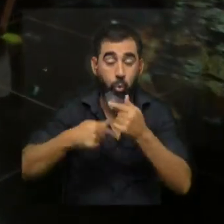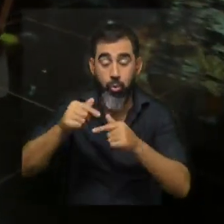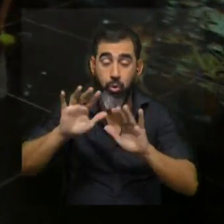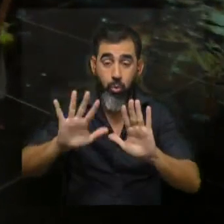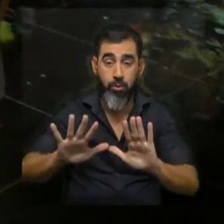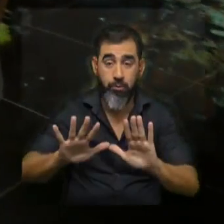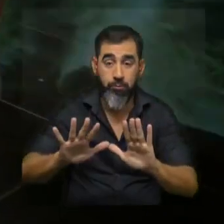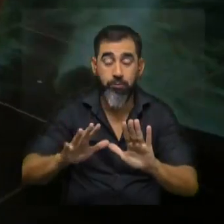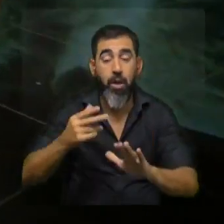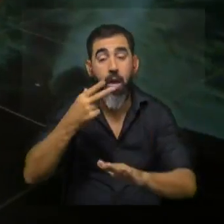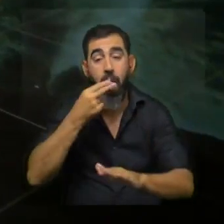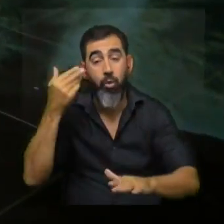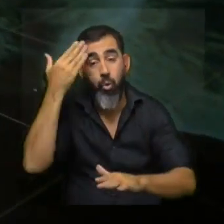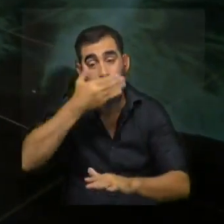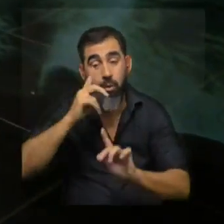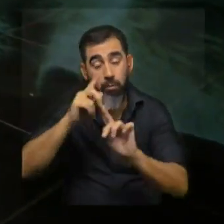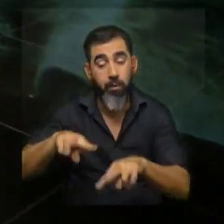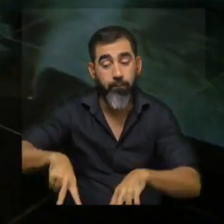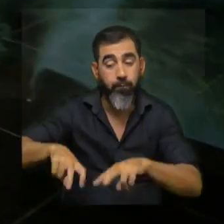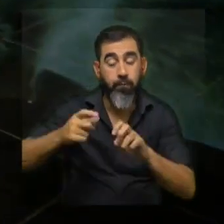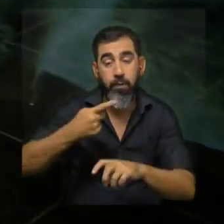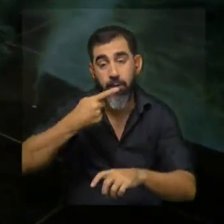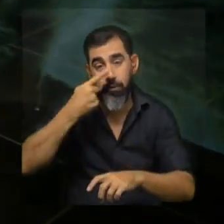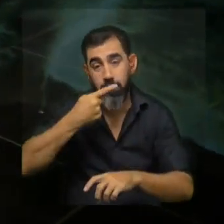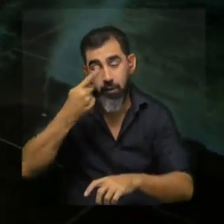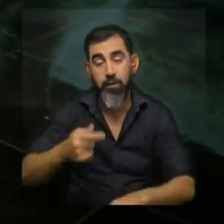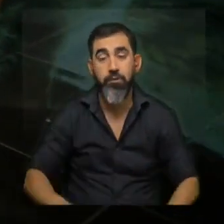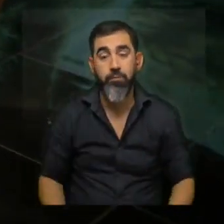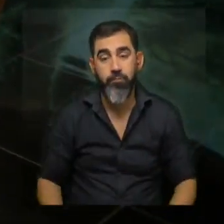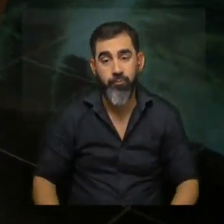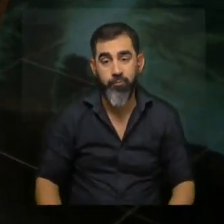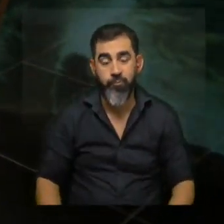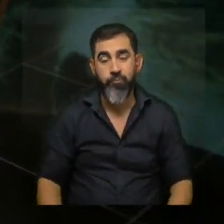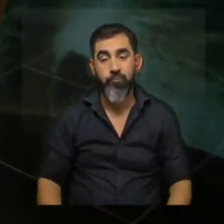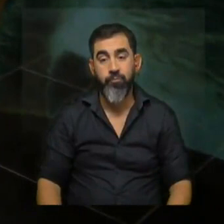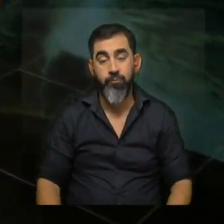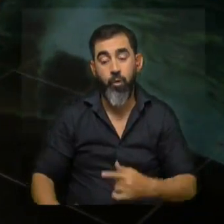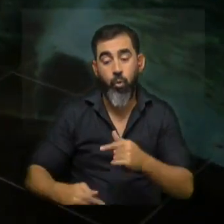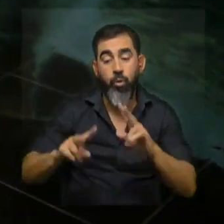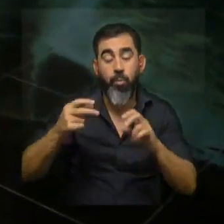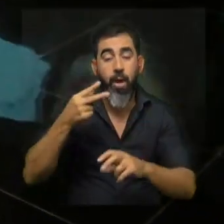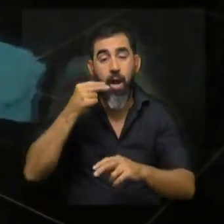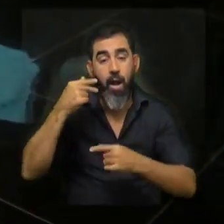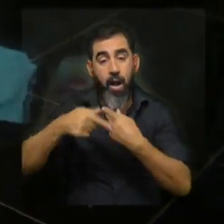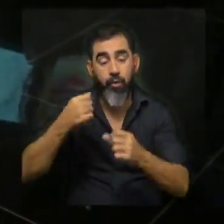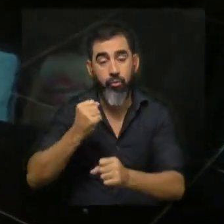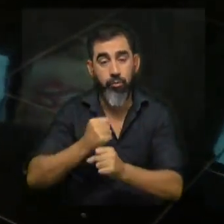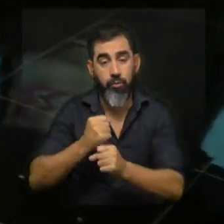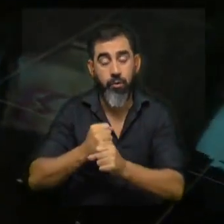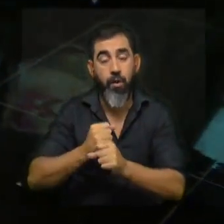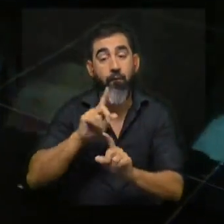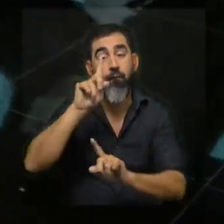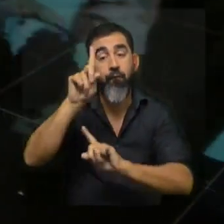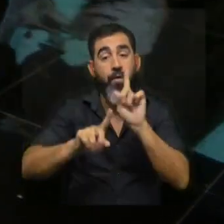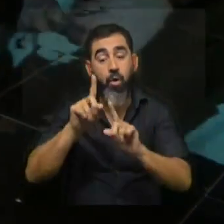el sesgo del gato negro también es otra rama que queremos continuar investigando y bueno vamos a trabajar mucho en gatos en facultad de veterinaria